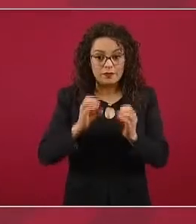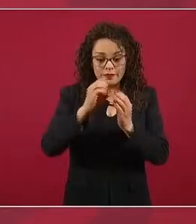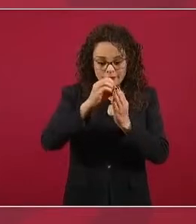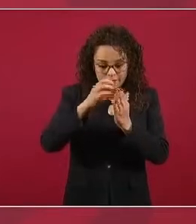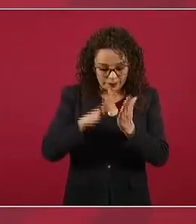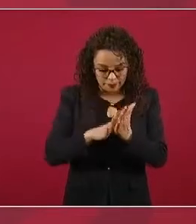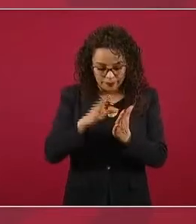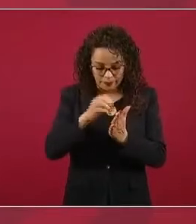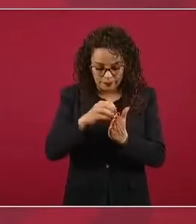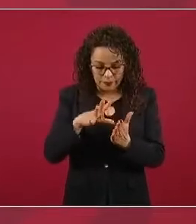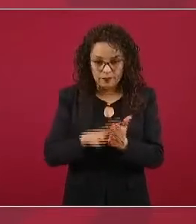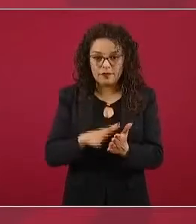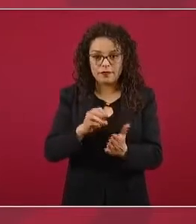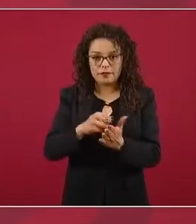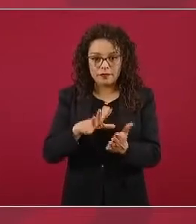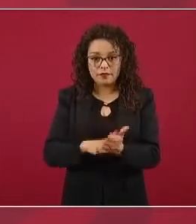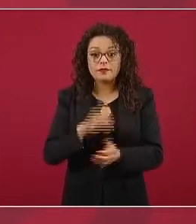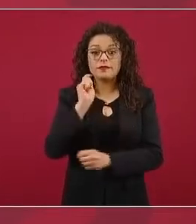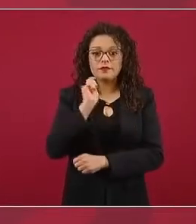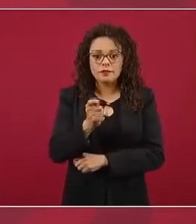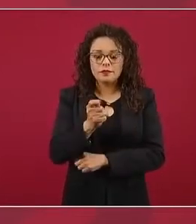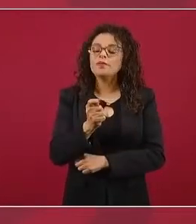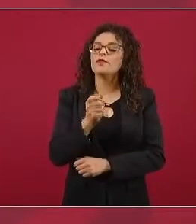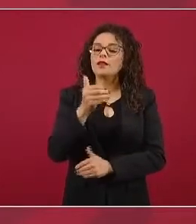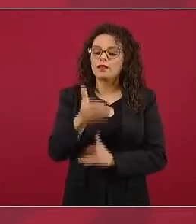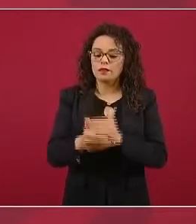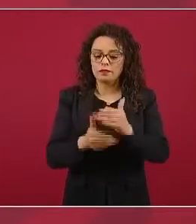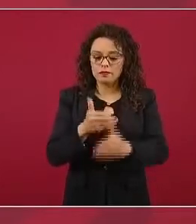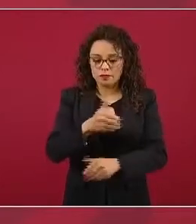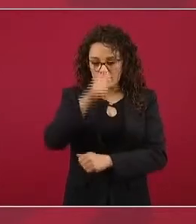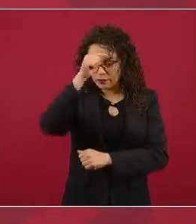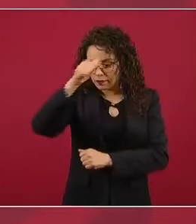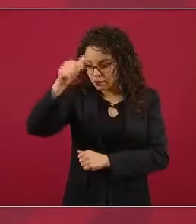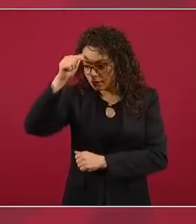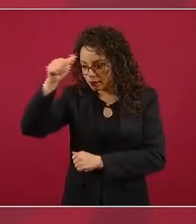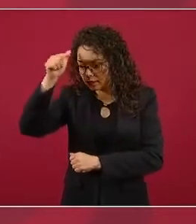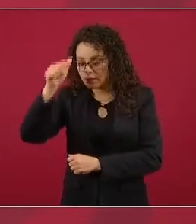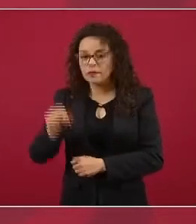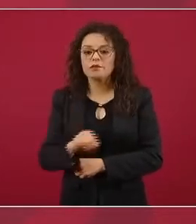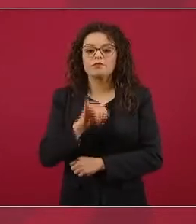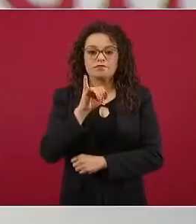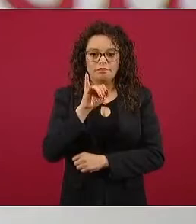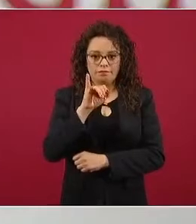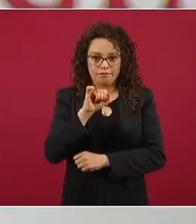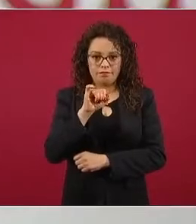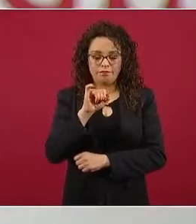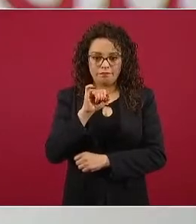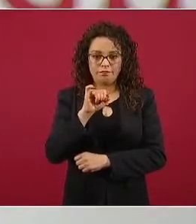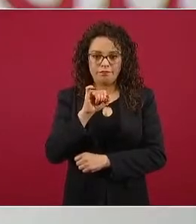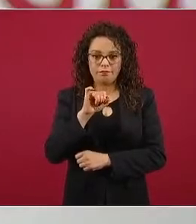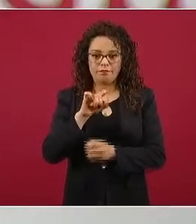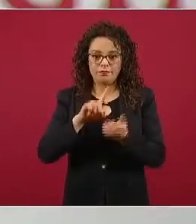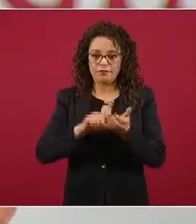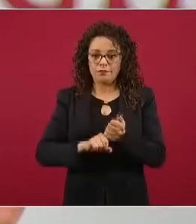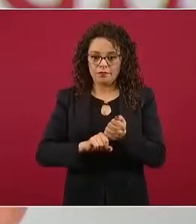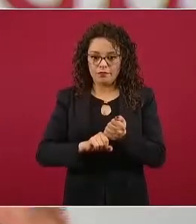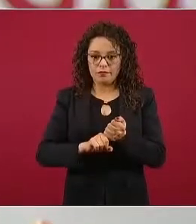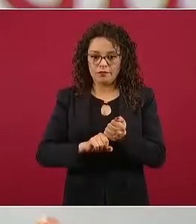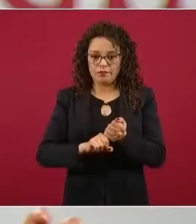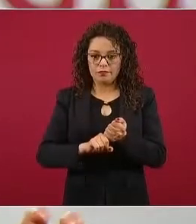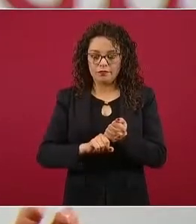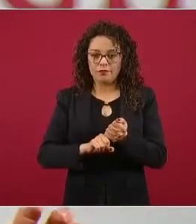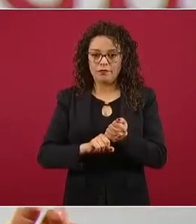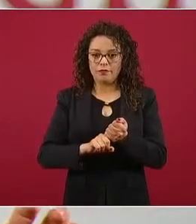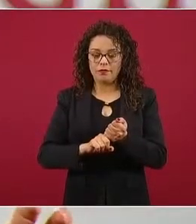que se vaya teniendo progresiva garantía de que las reacciones secundarias sean siempre